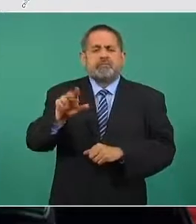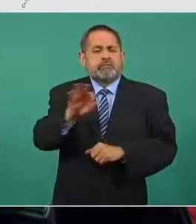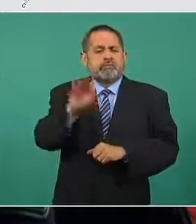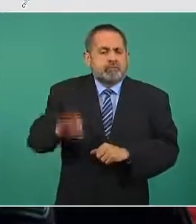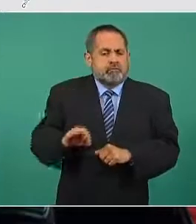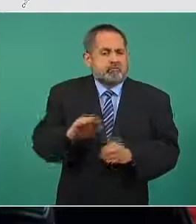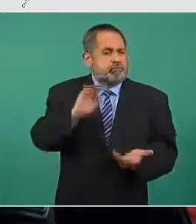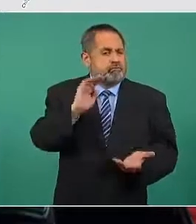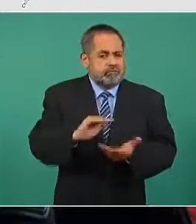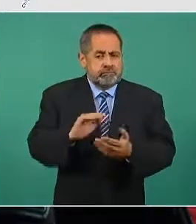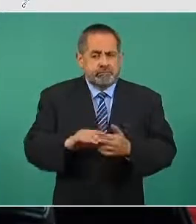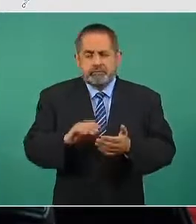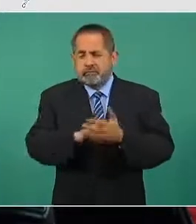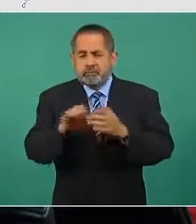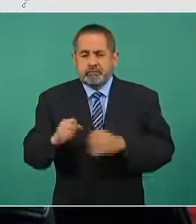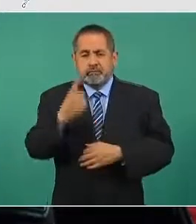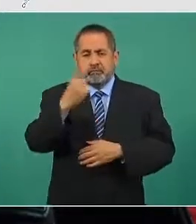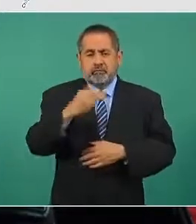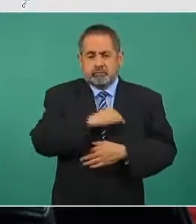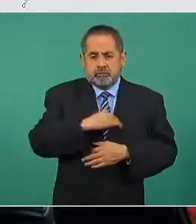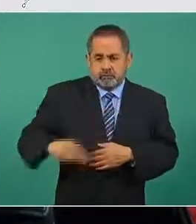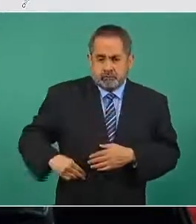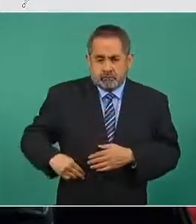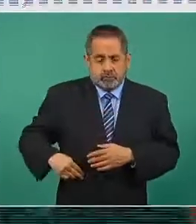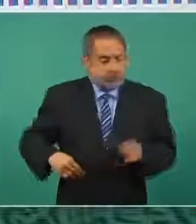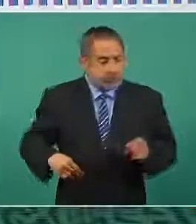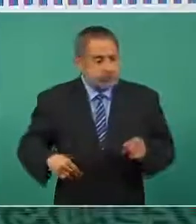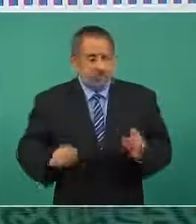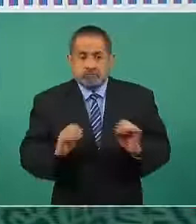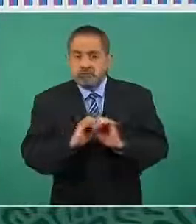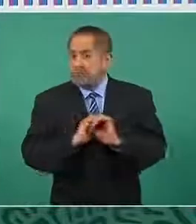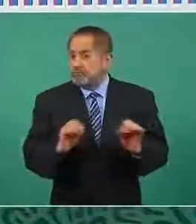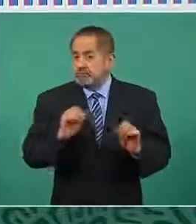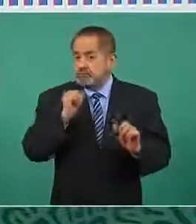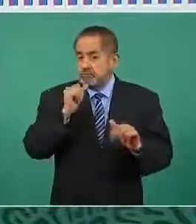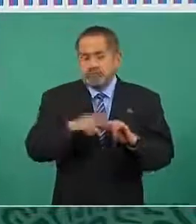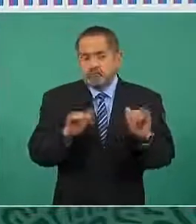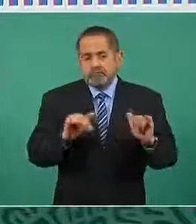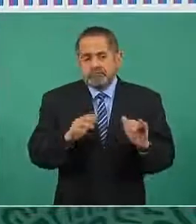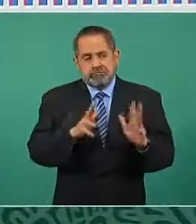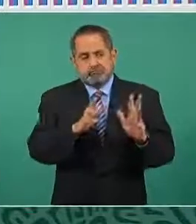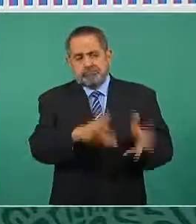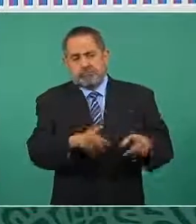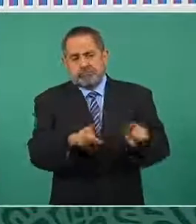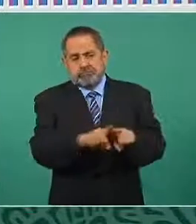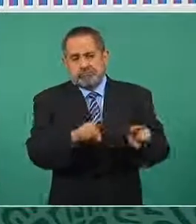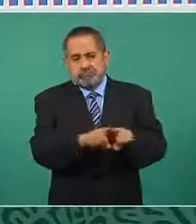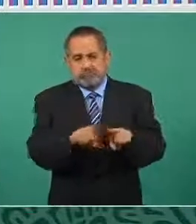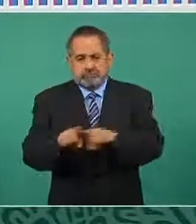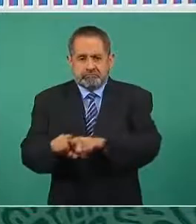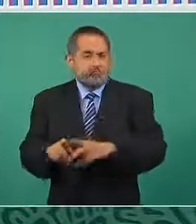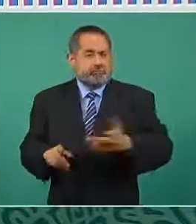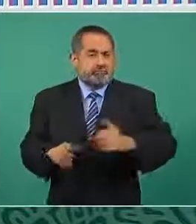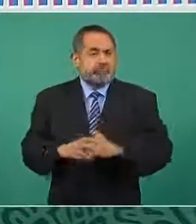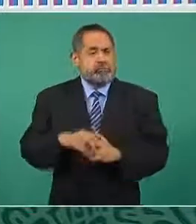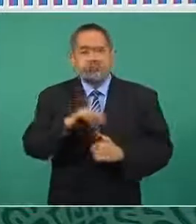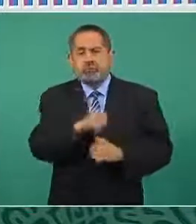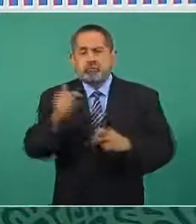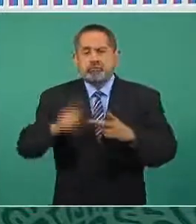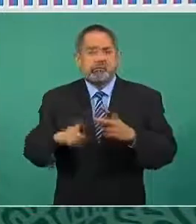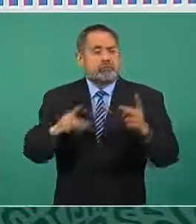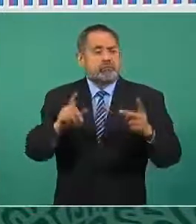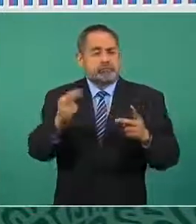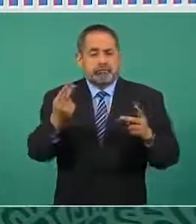en un municipio no registró ninguna variación y los 25 municipios